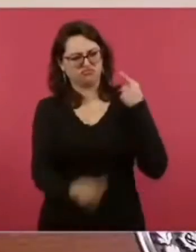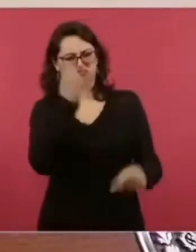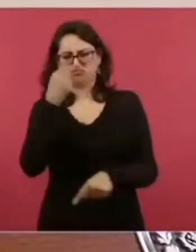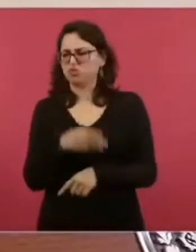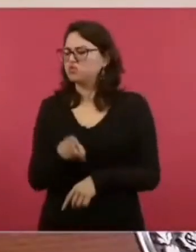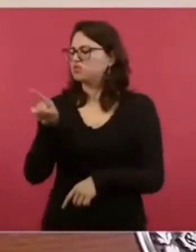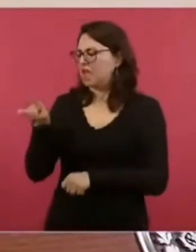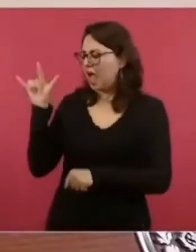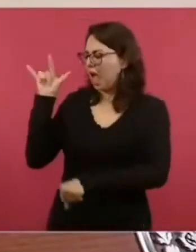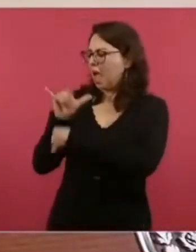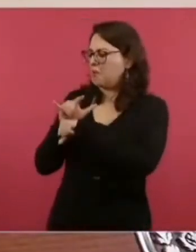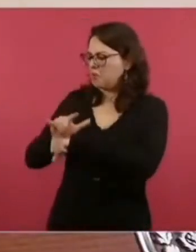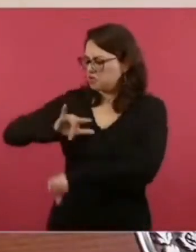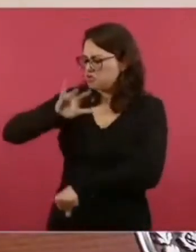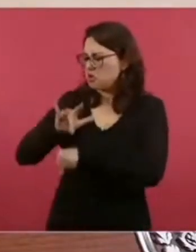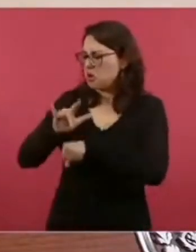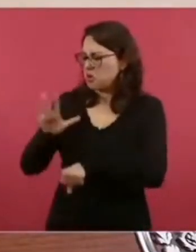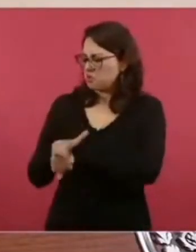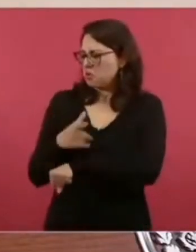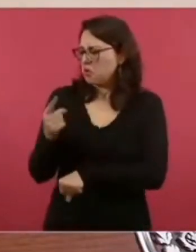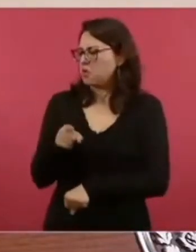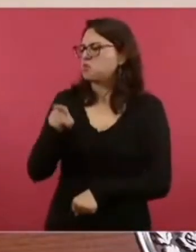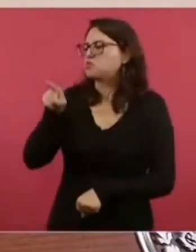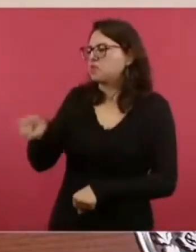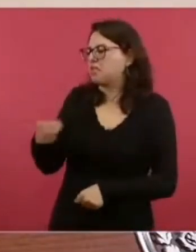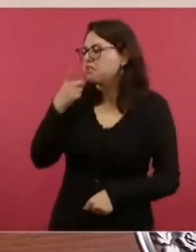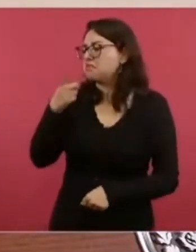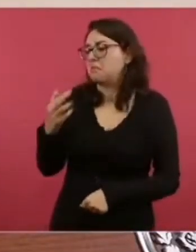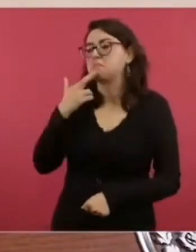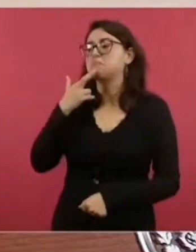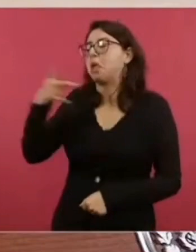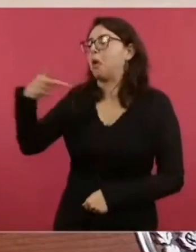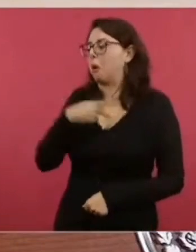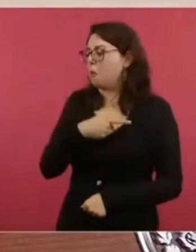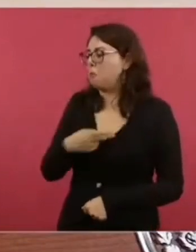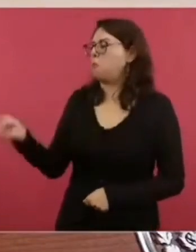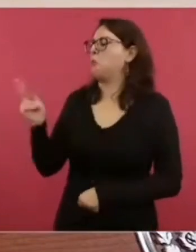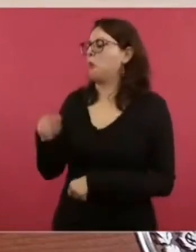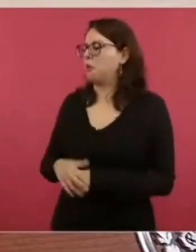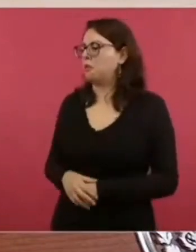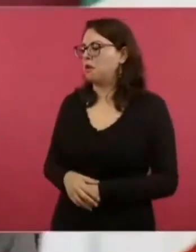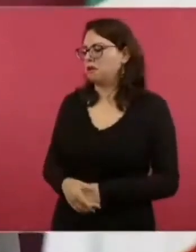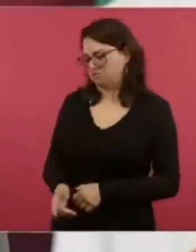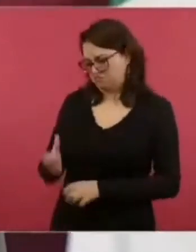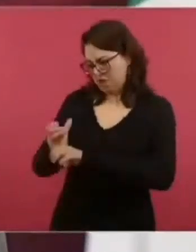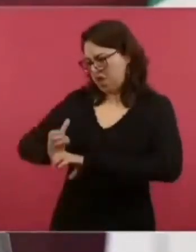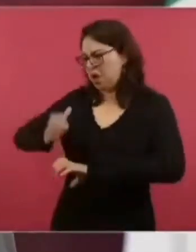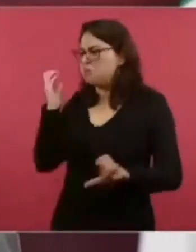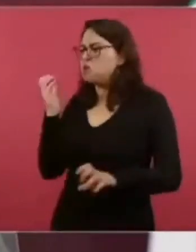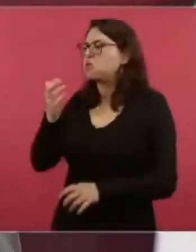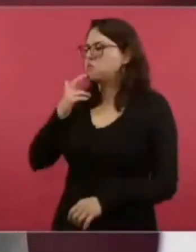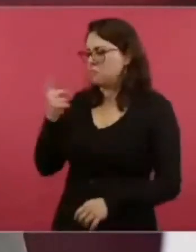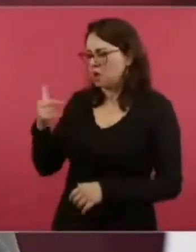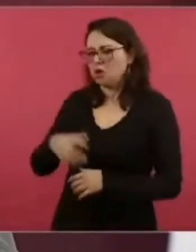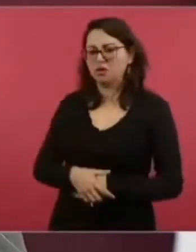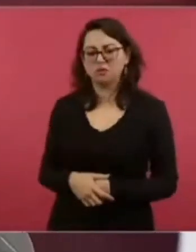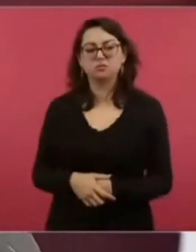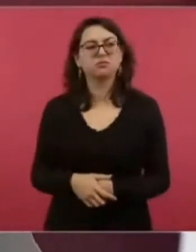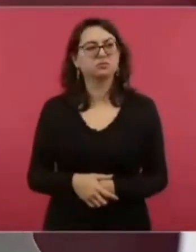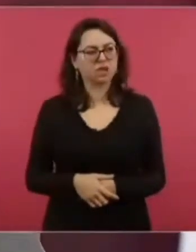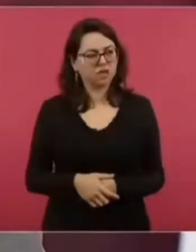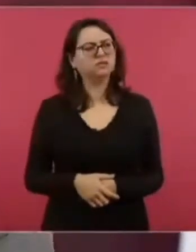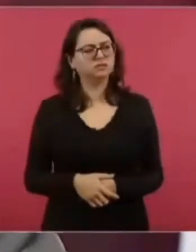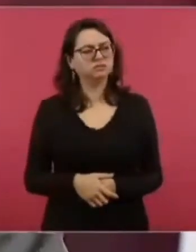en avión? Si usted está a favor de los pobres, ¿por qué no se viene en camión? Digo, sí señor,